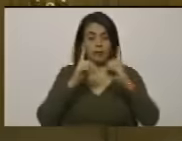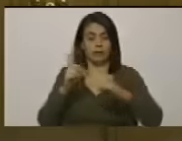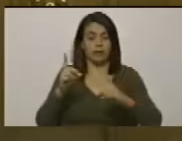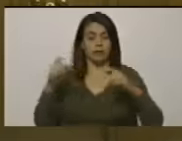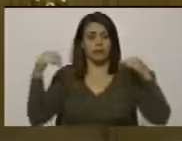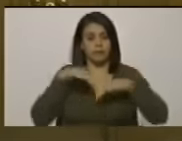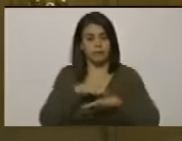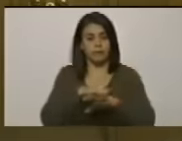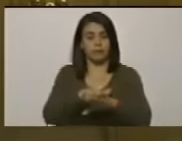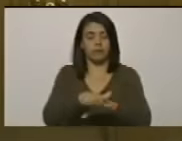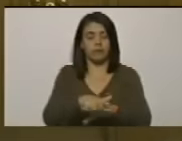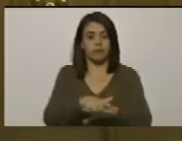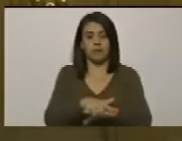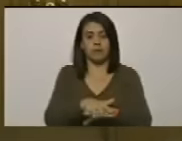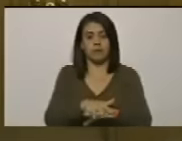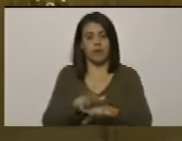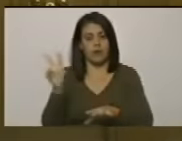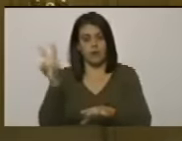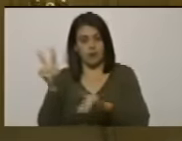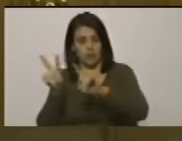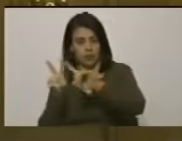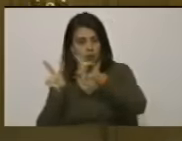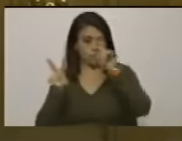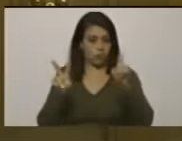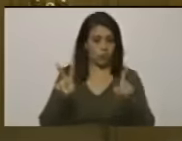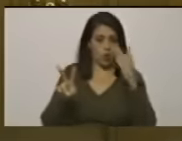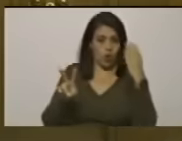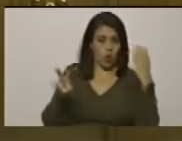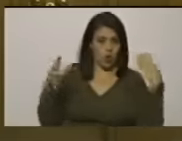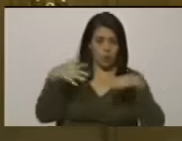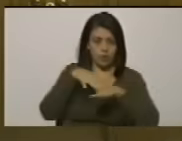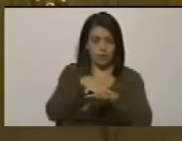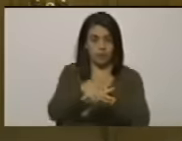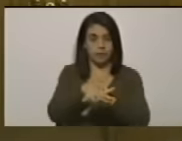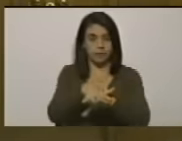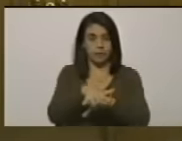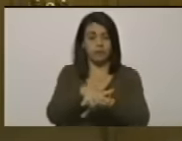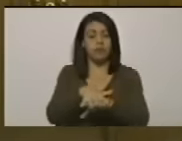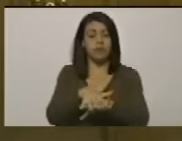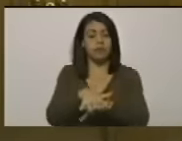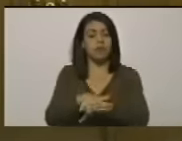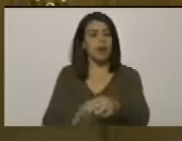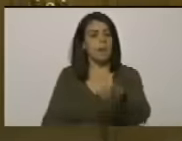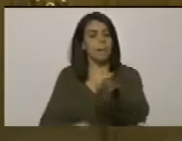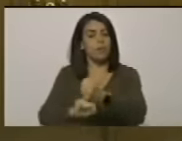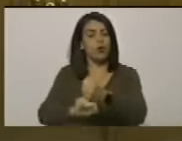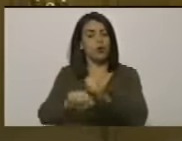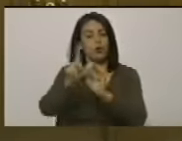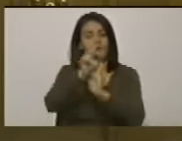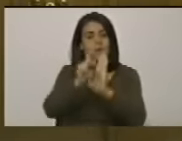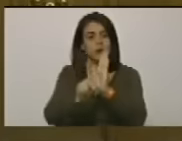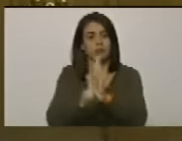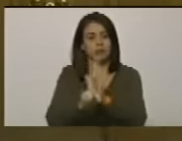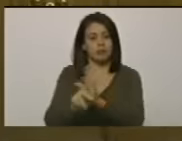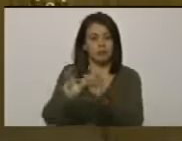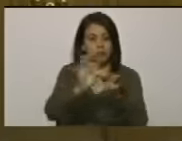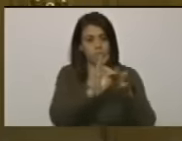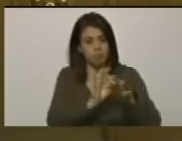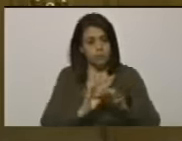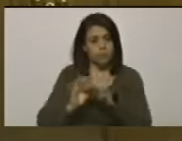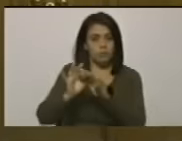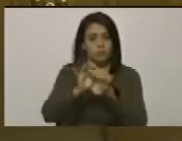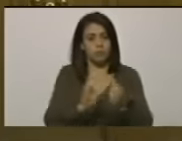integración entre Venezuela y Colombia con base en los principios de solidaridad